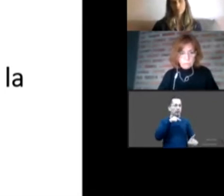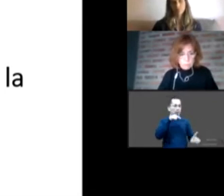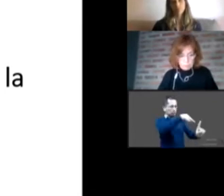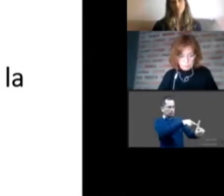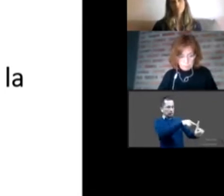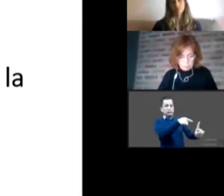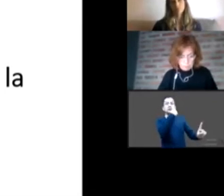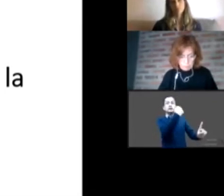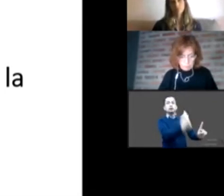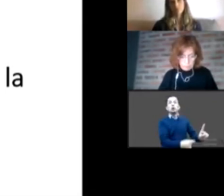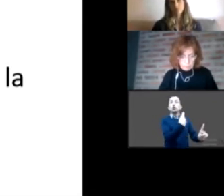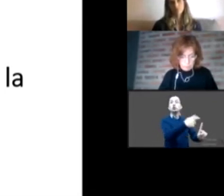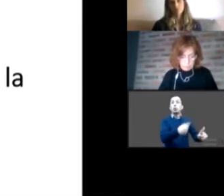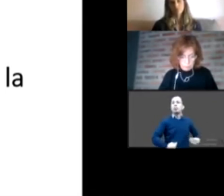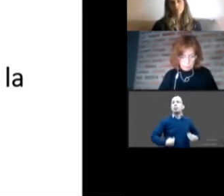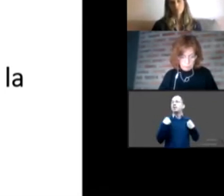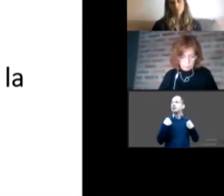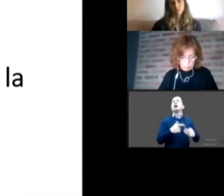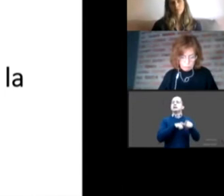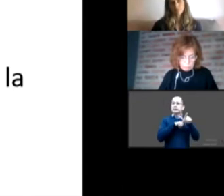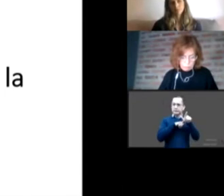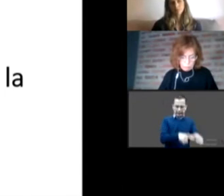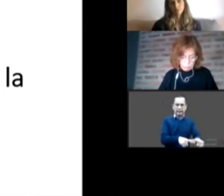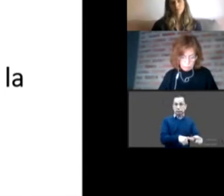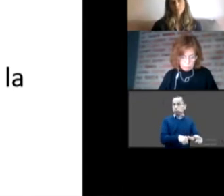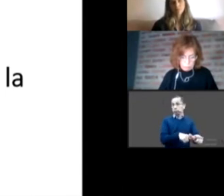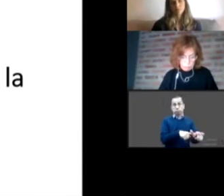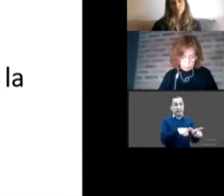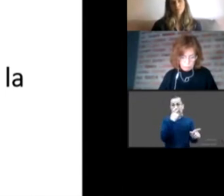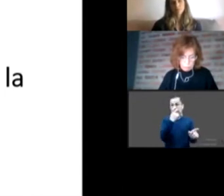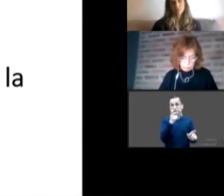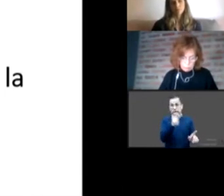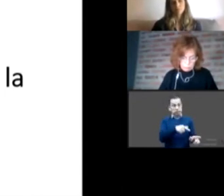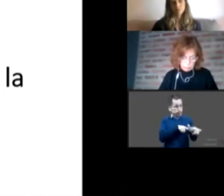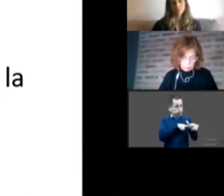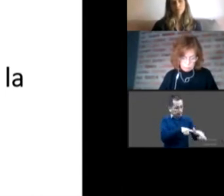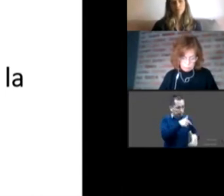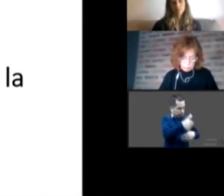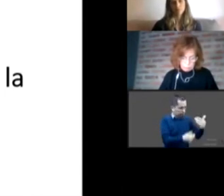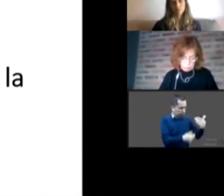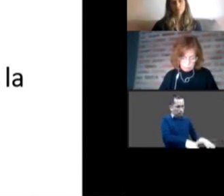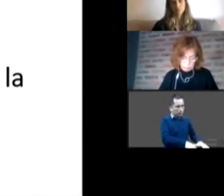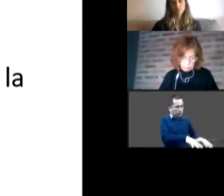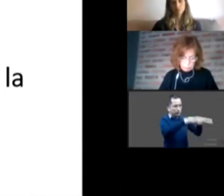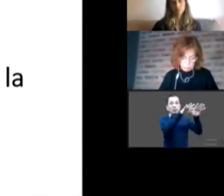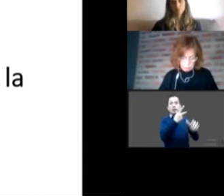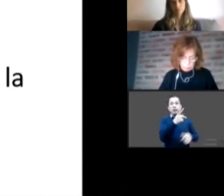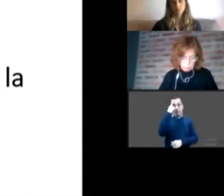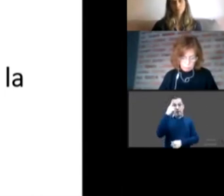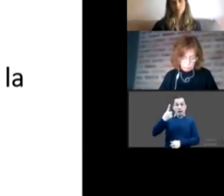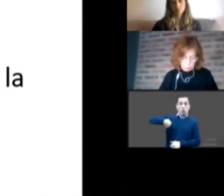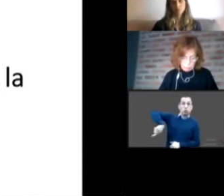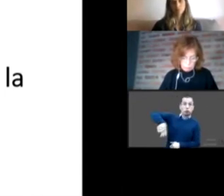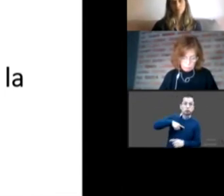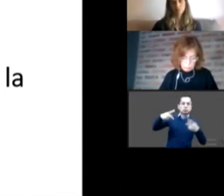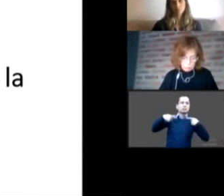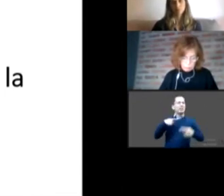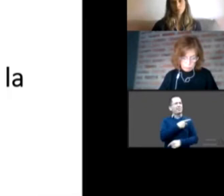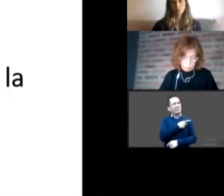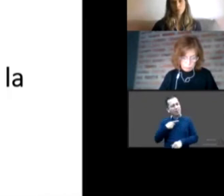éticas y de un trabajo muy arduo arduo porque además es cotidiano usamos grandes palabras